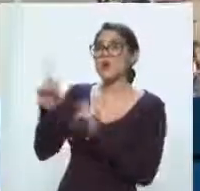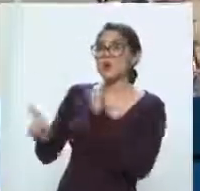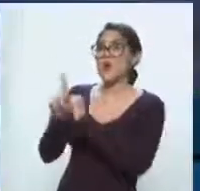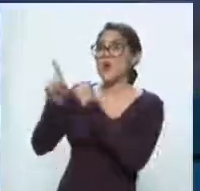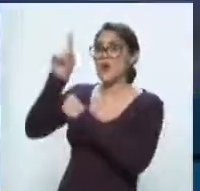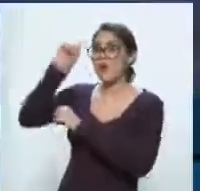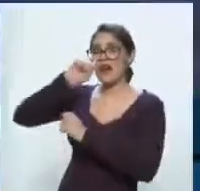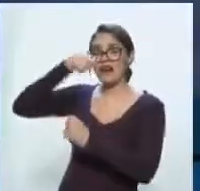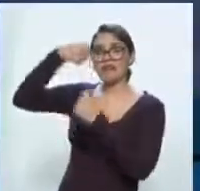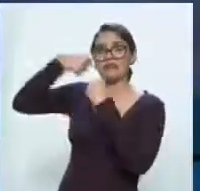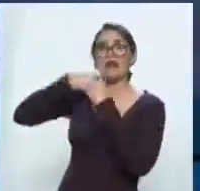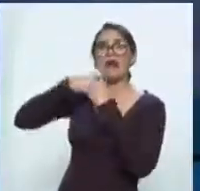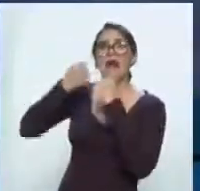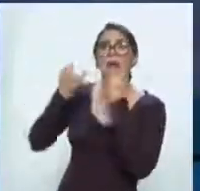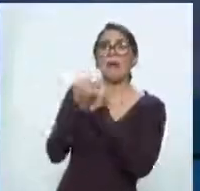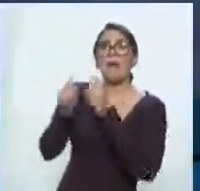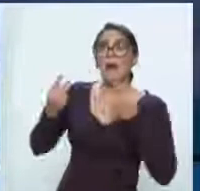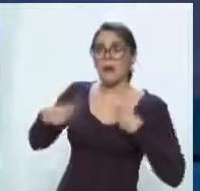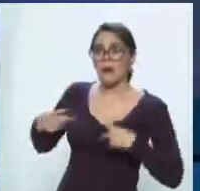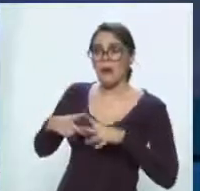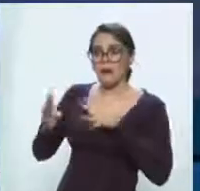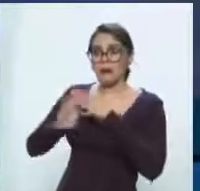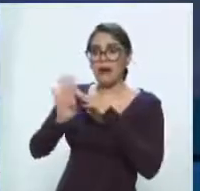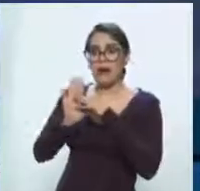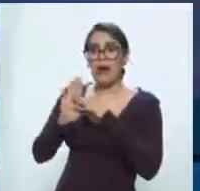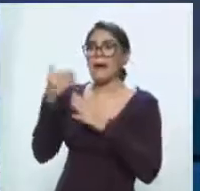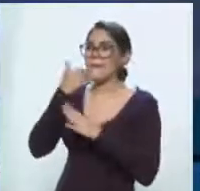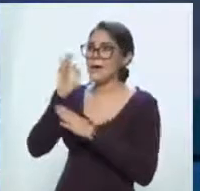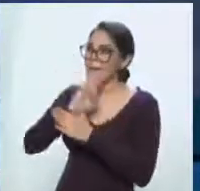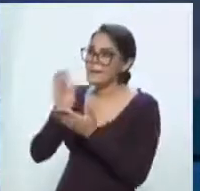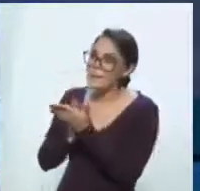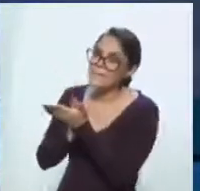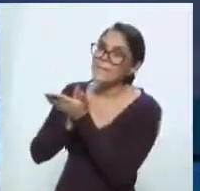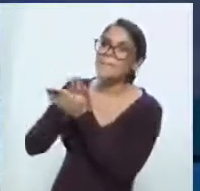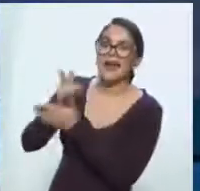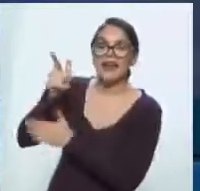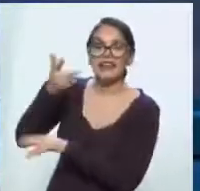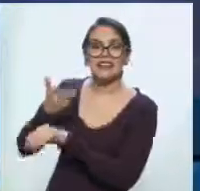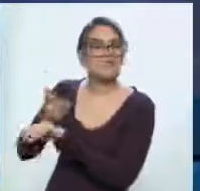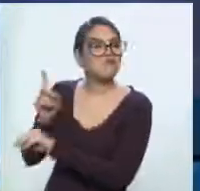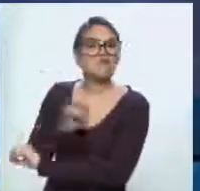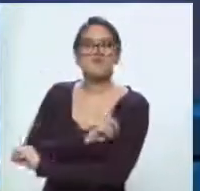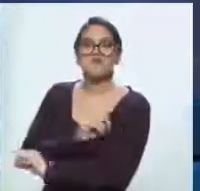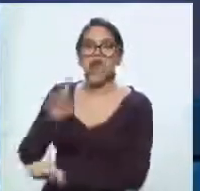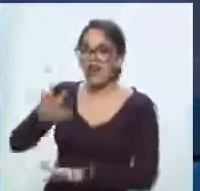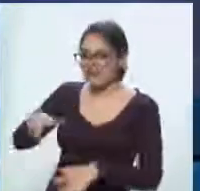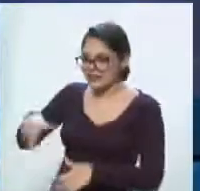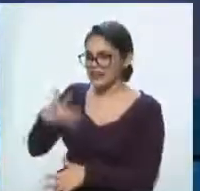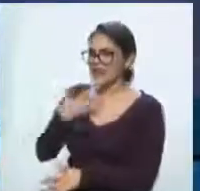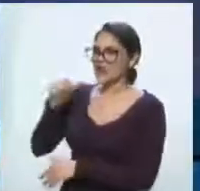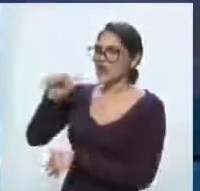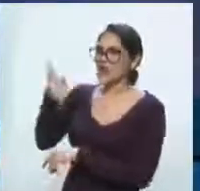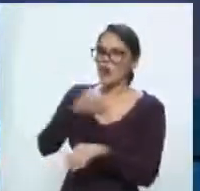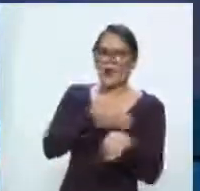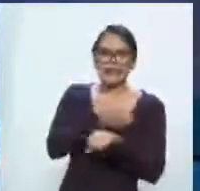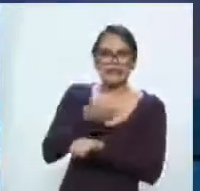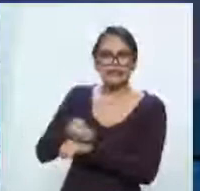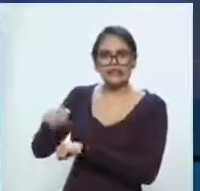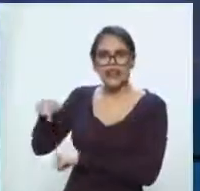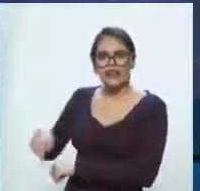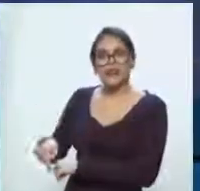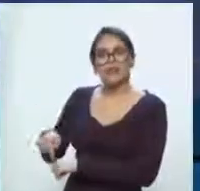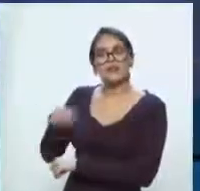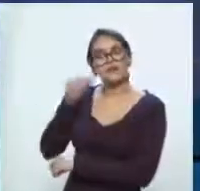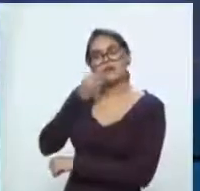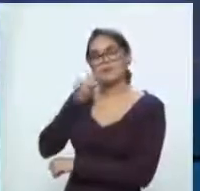migrantes que no están llegando al otro lado de la frontera, que están saliendo de sus estados aquí y se van a otros estados del